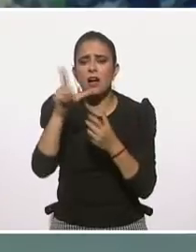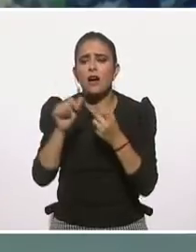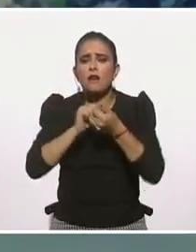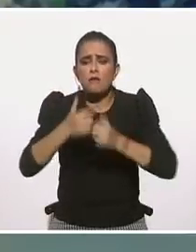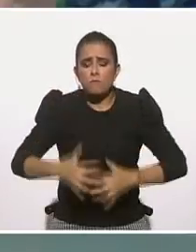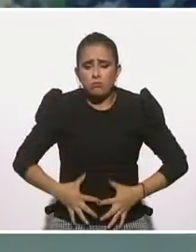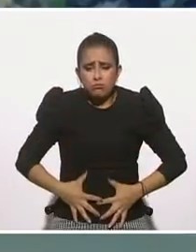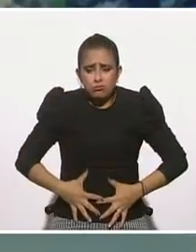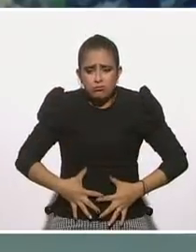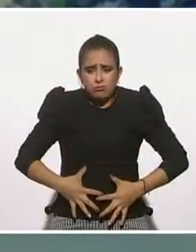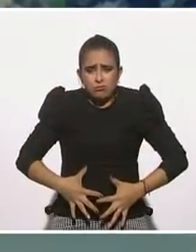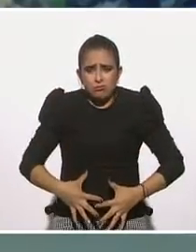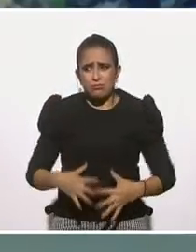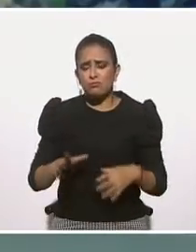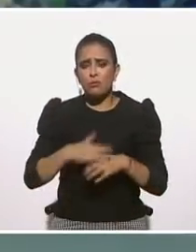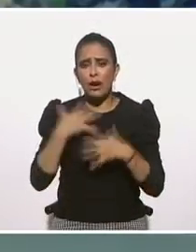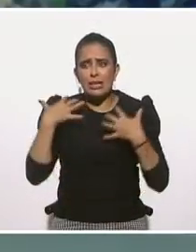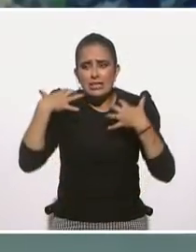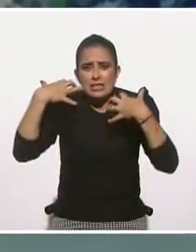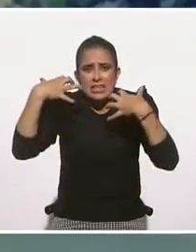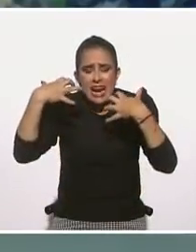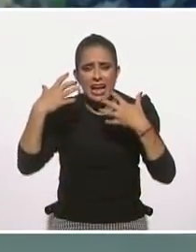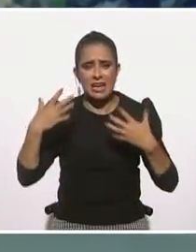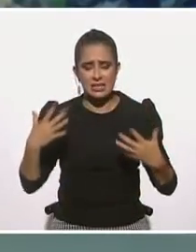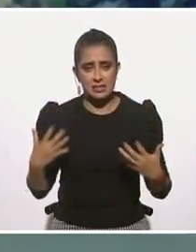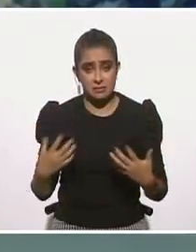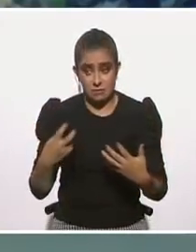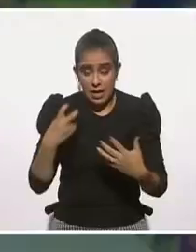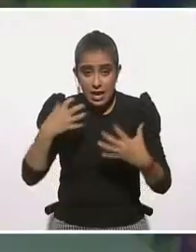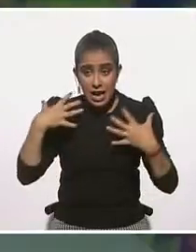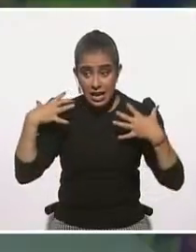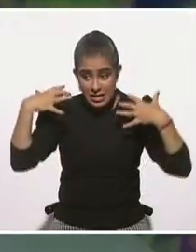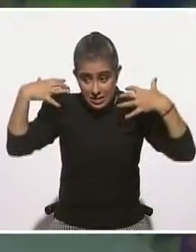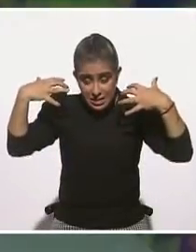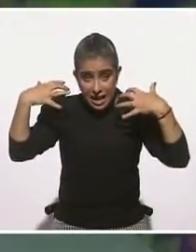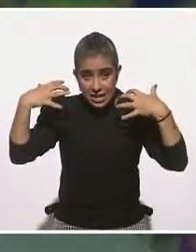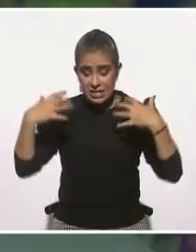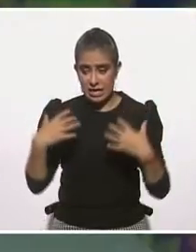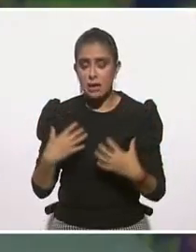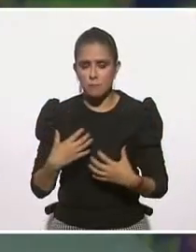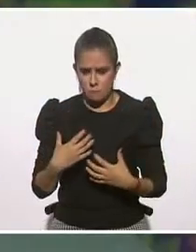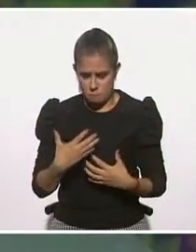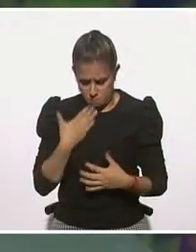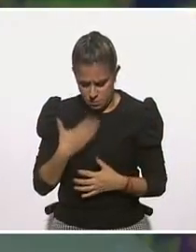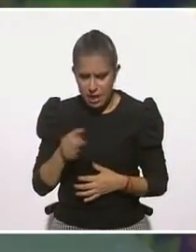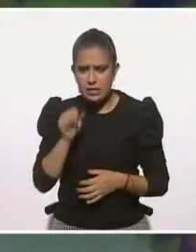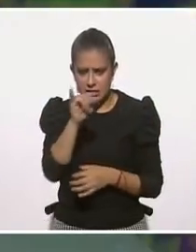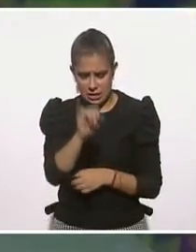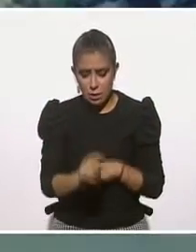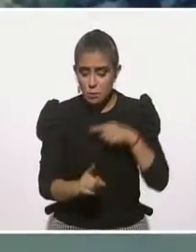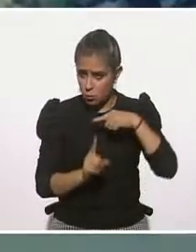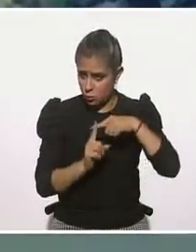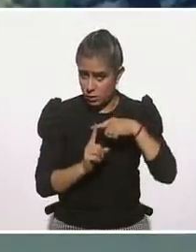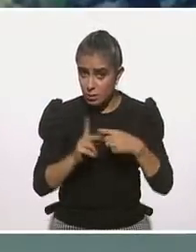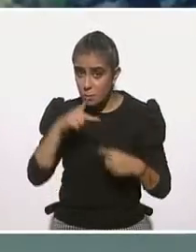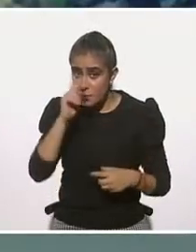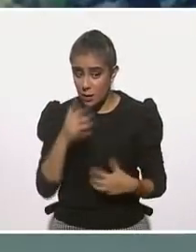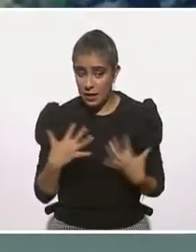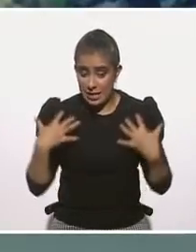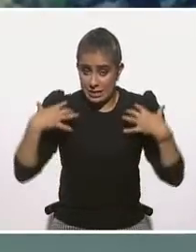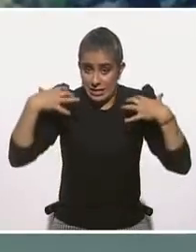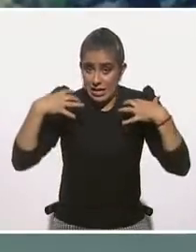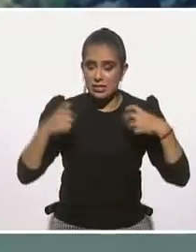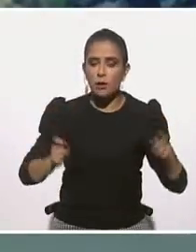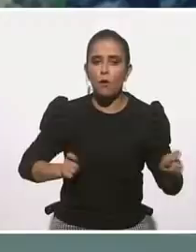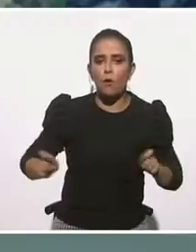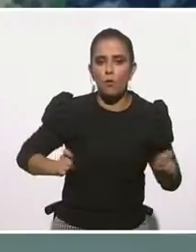deseada, pero vuelvo a la misma historia, ¿no? O sea, el estrés va a estar, entonces, es bueno mantener esta constante regulación de